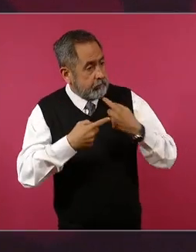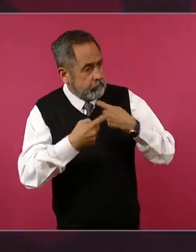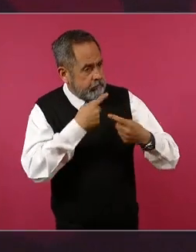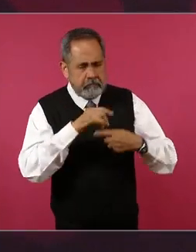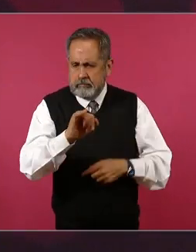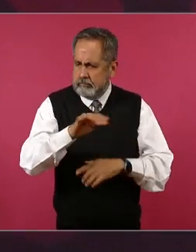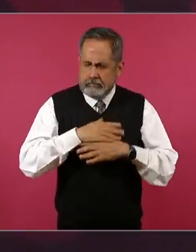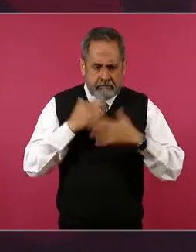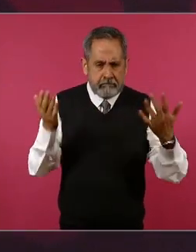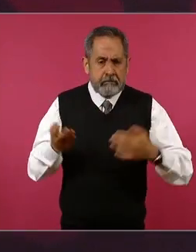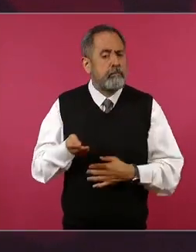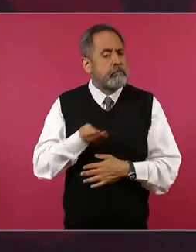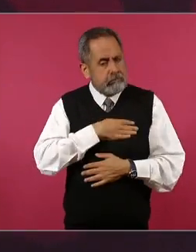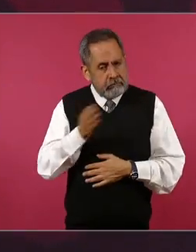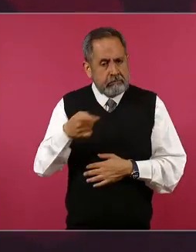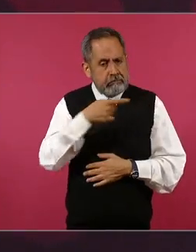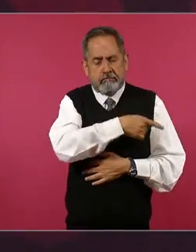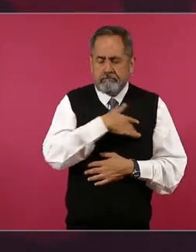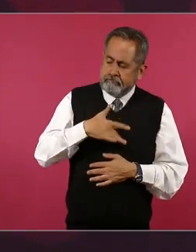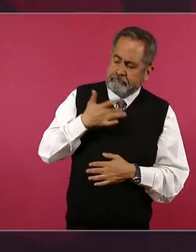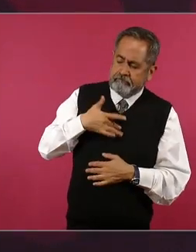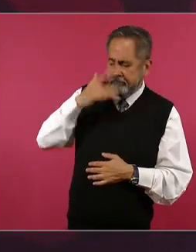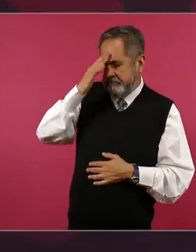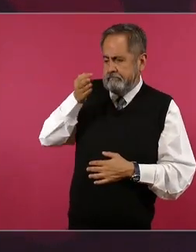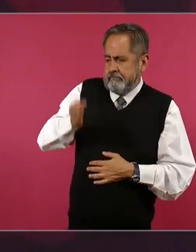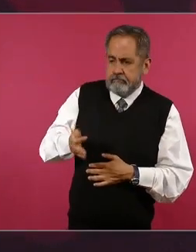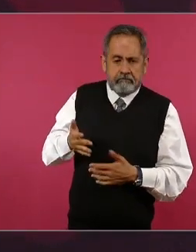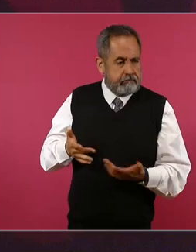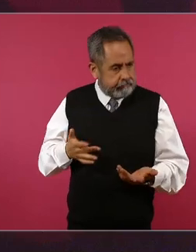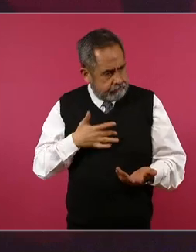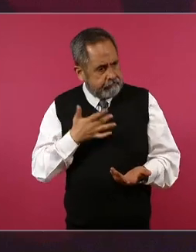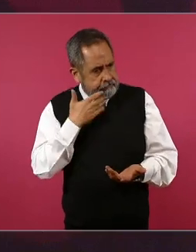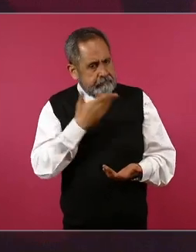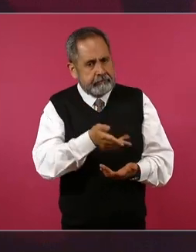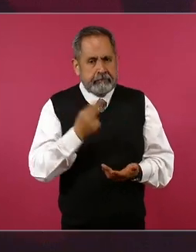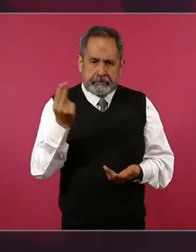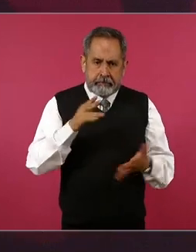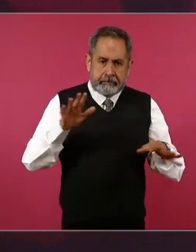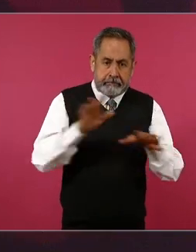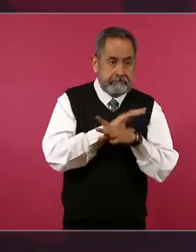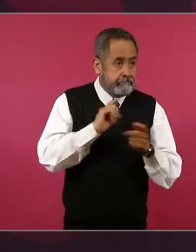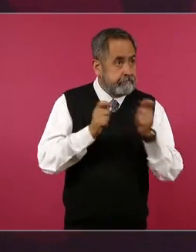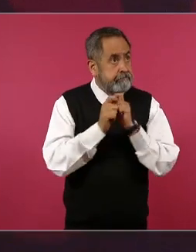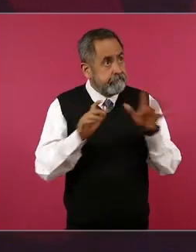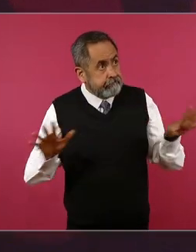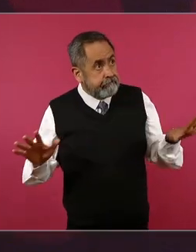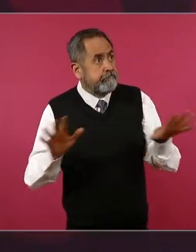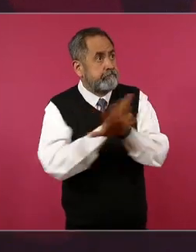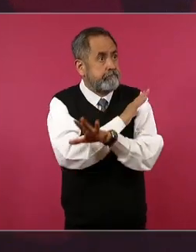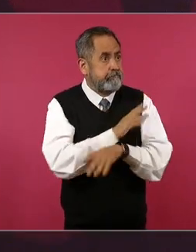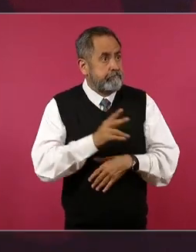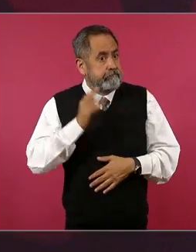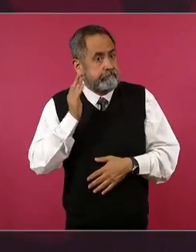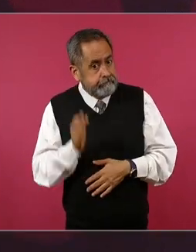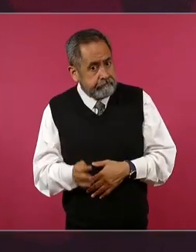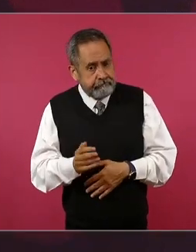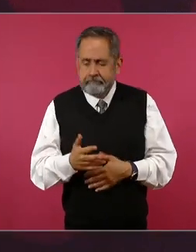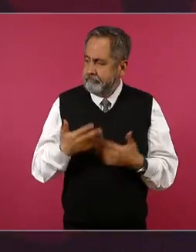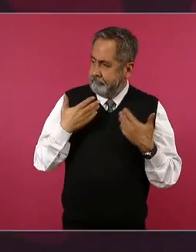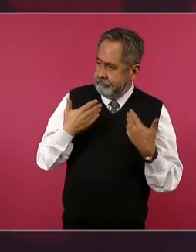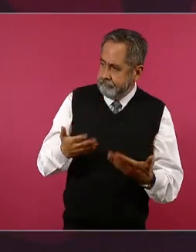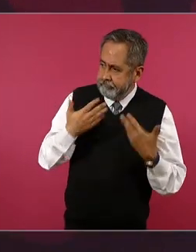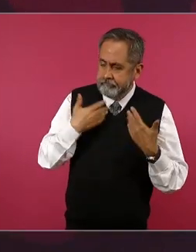qué bueno que se reconoce de que hace falta la reforma. Creo que eso es